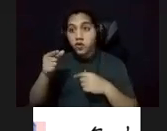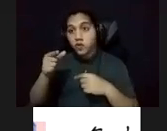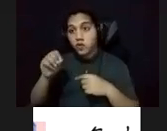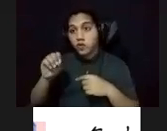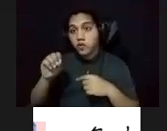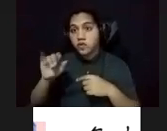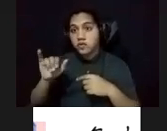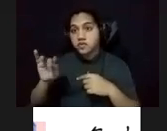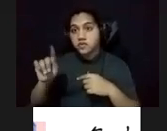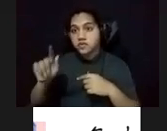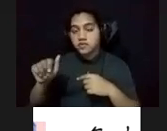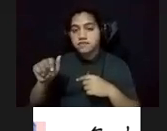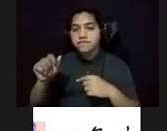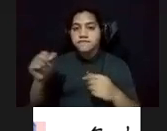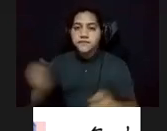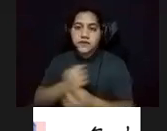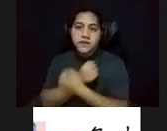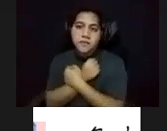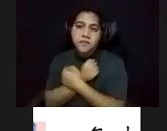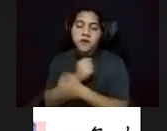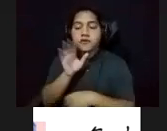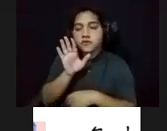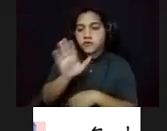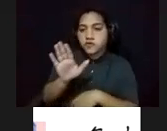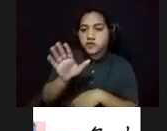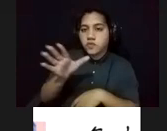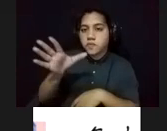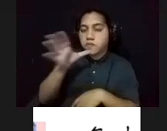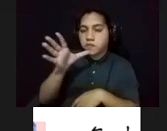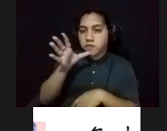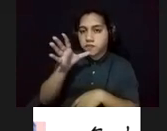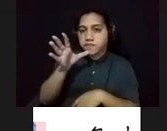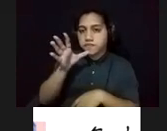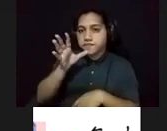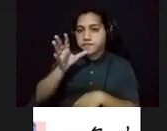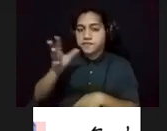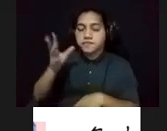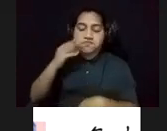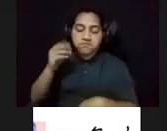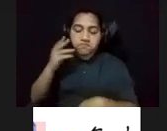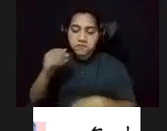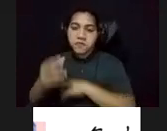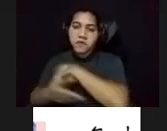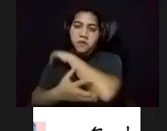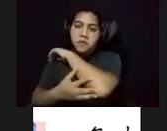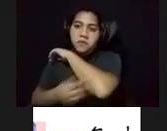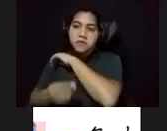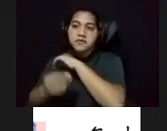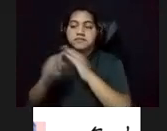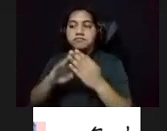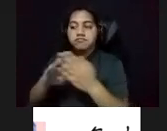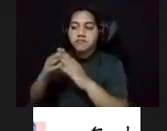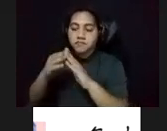ilustra el amor hacia su madre. Asimismo, las vivencias en la pobreza de algunas comunidades.